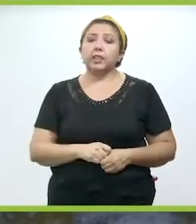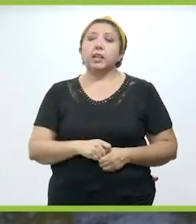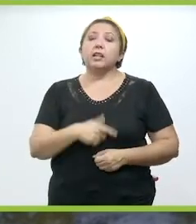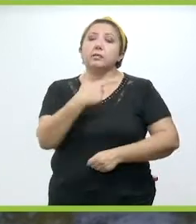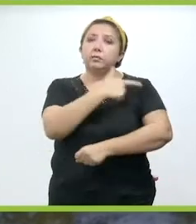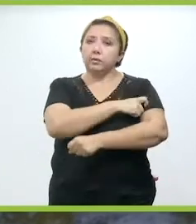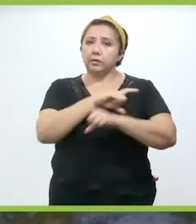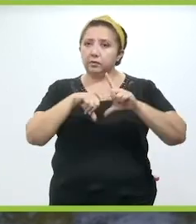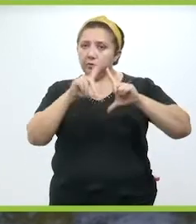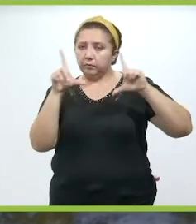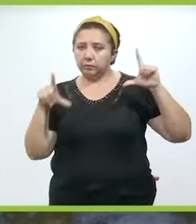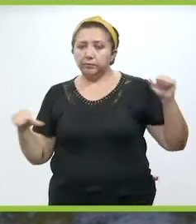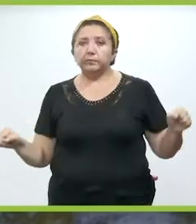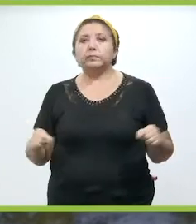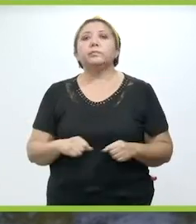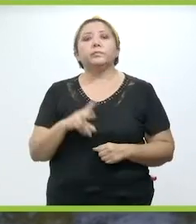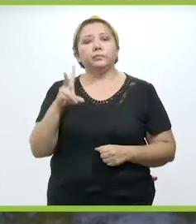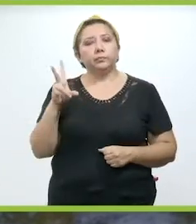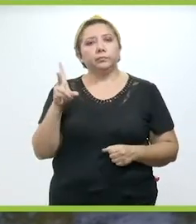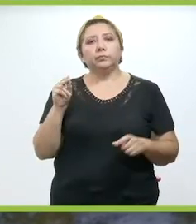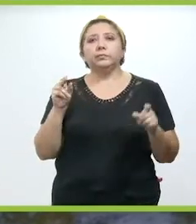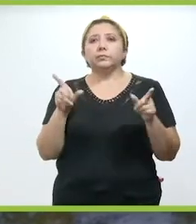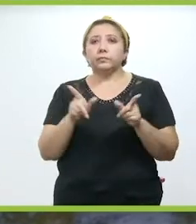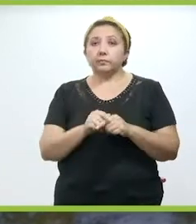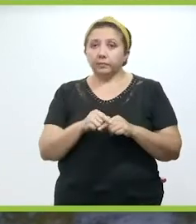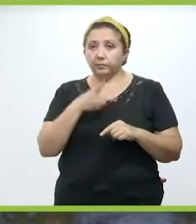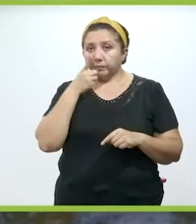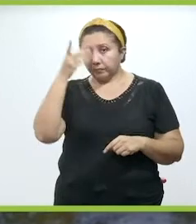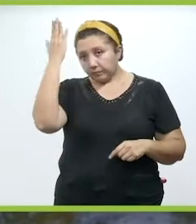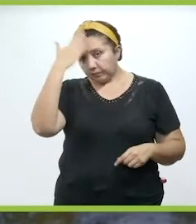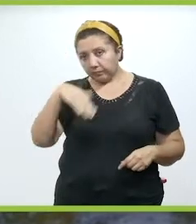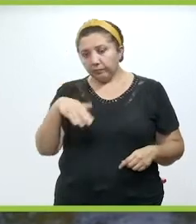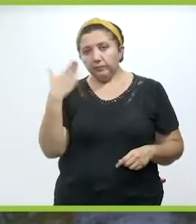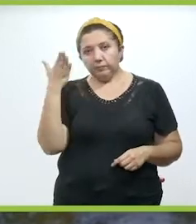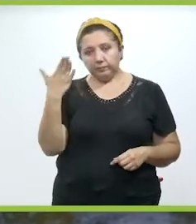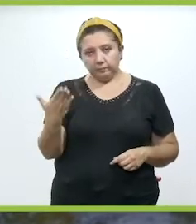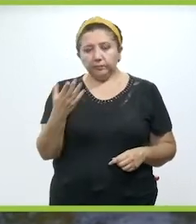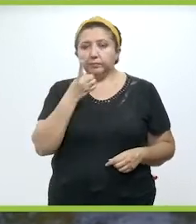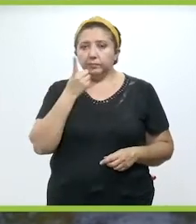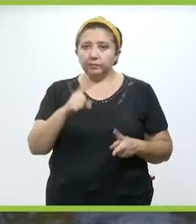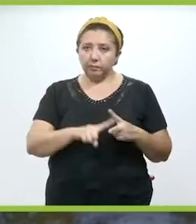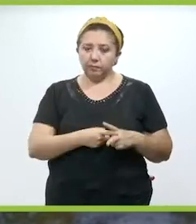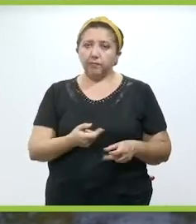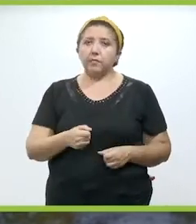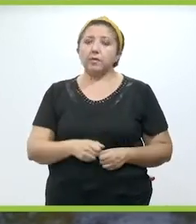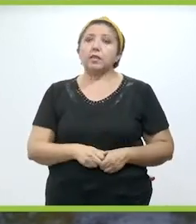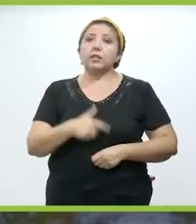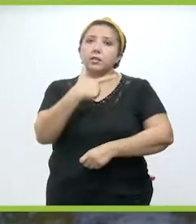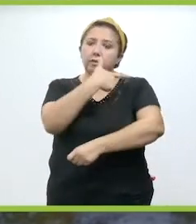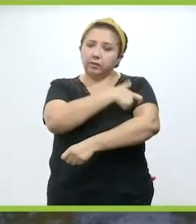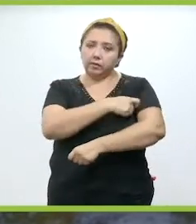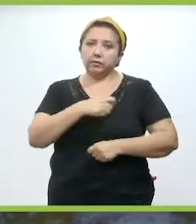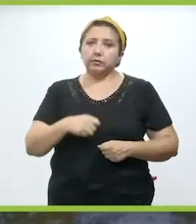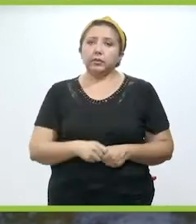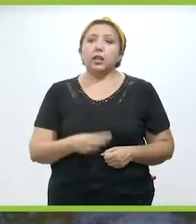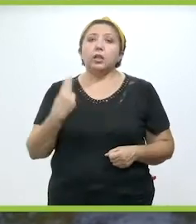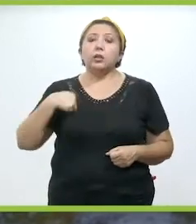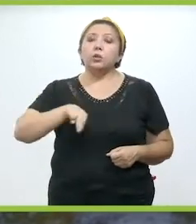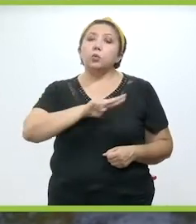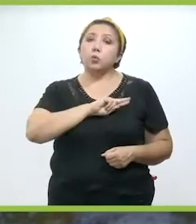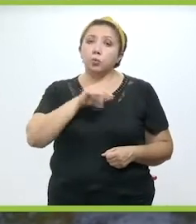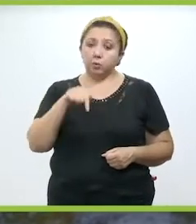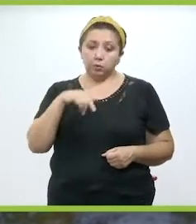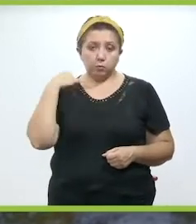al tema de la vacunación nacional y también específicamente sabemos que usted ha solicitado que arranque el tema de la vacunación